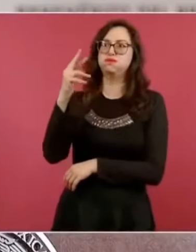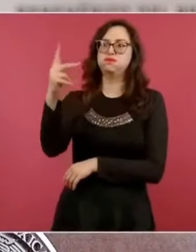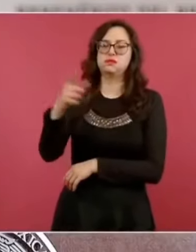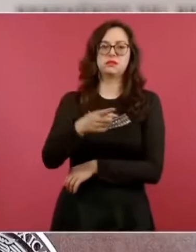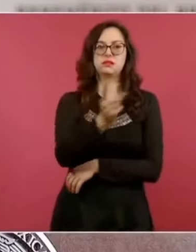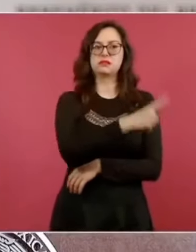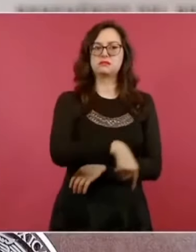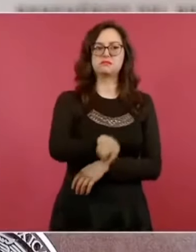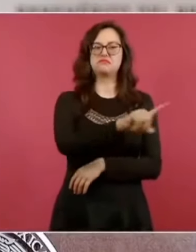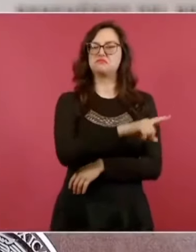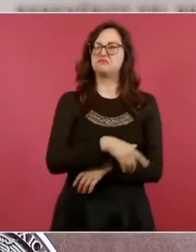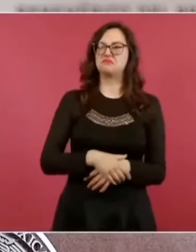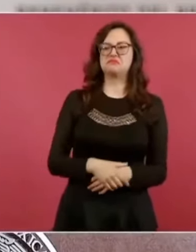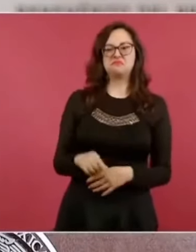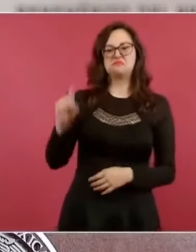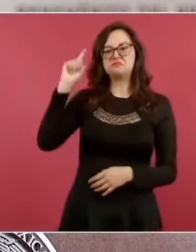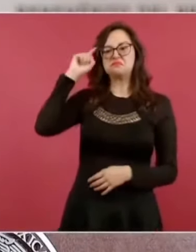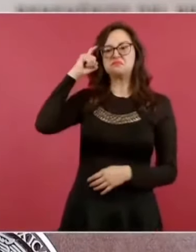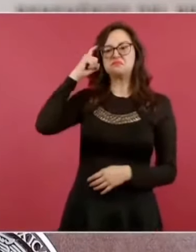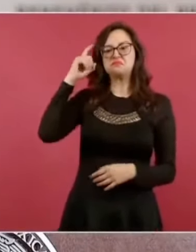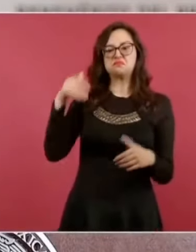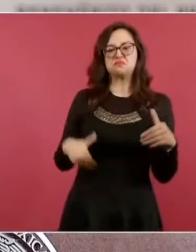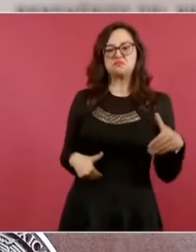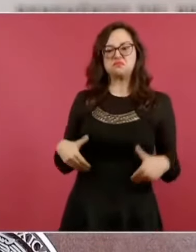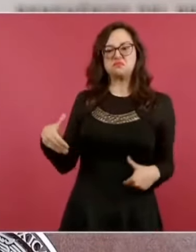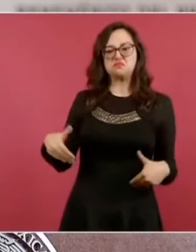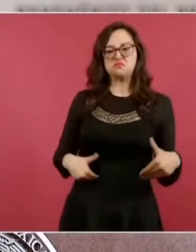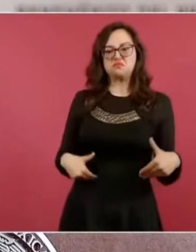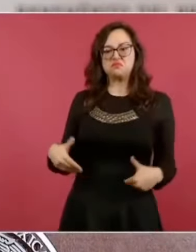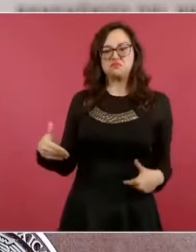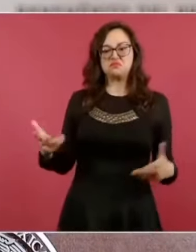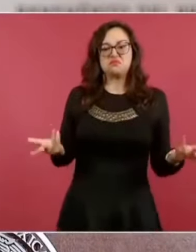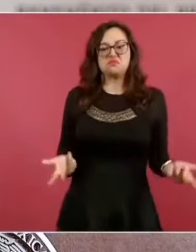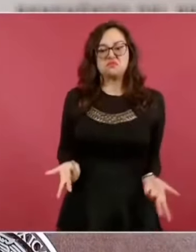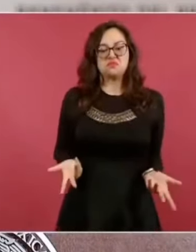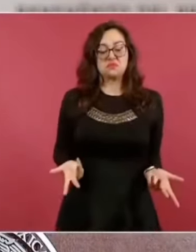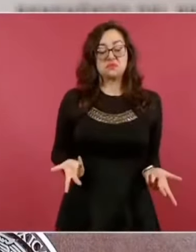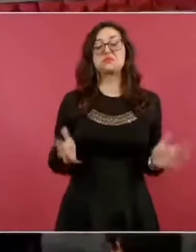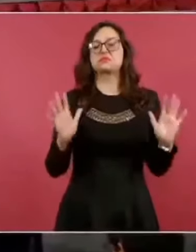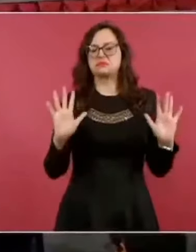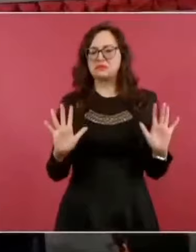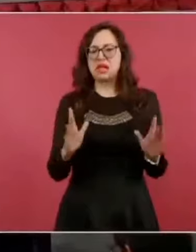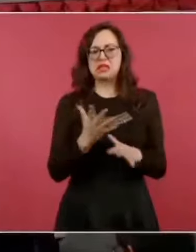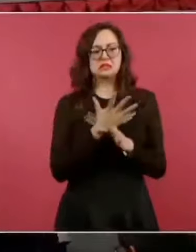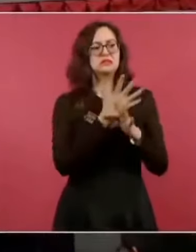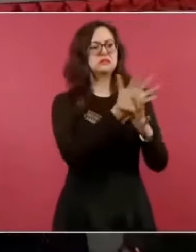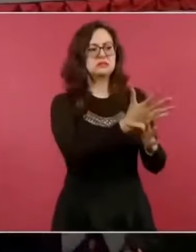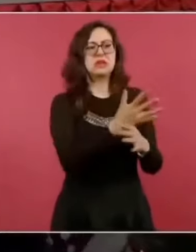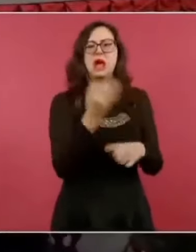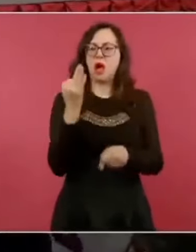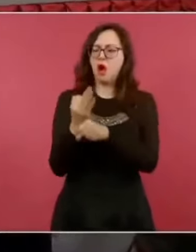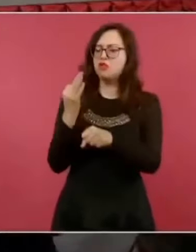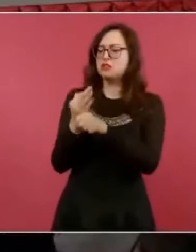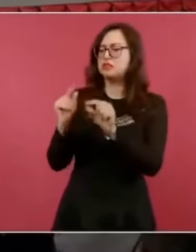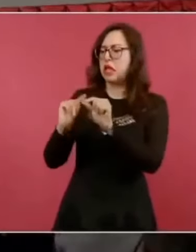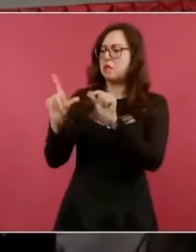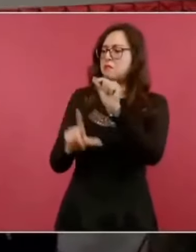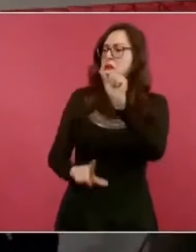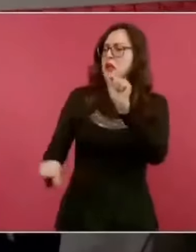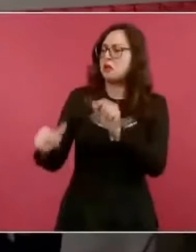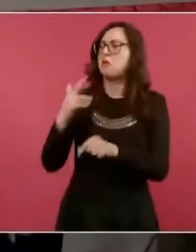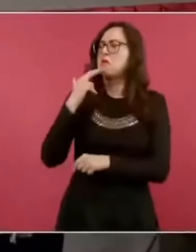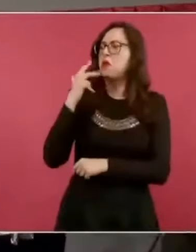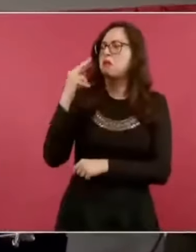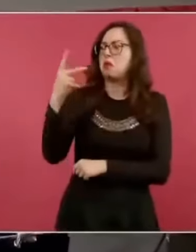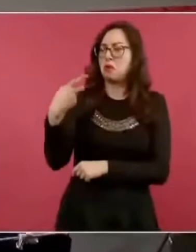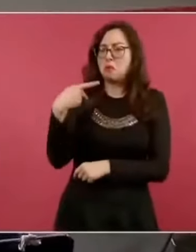Lo bueno no sucede por la acción del gobierno, dicen. Aunque no sepan por qué pasan las cosas.